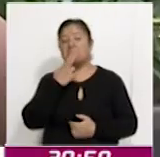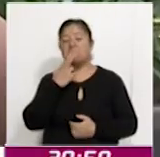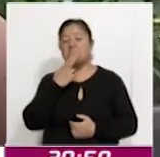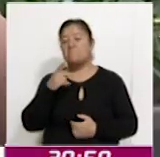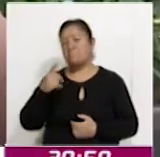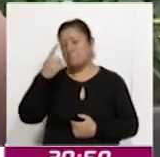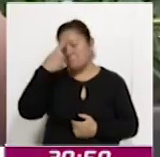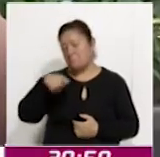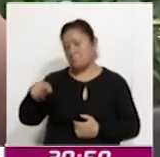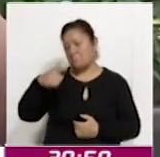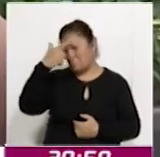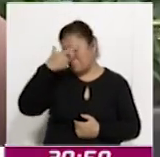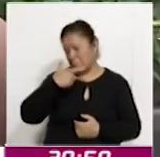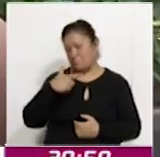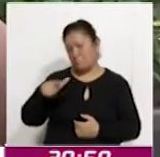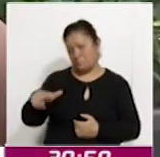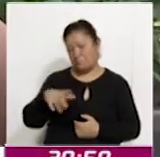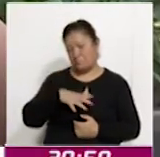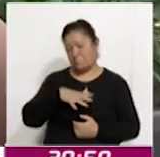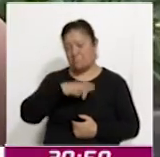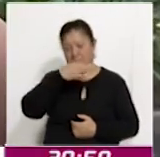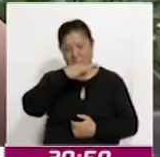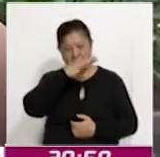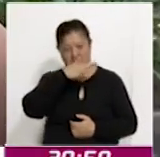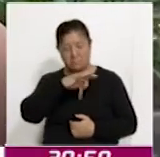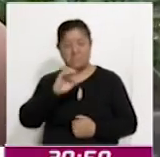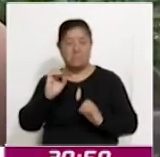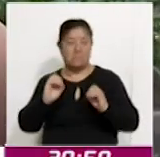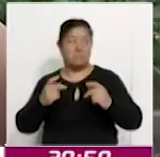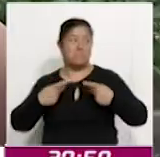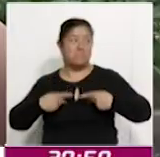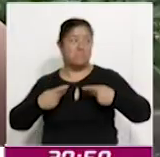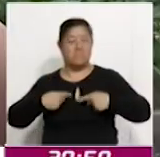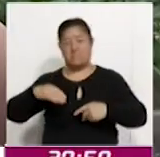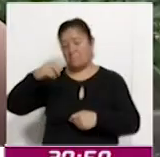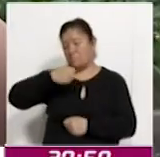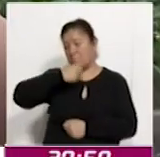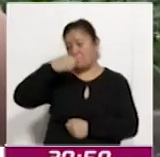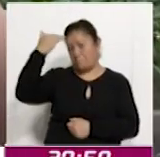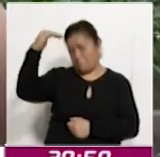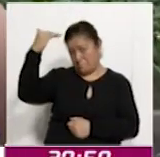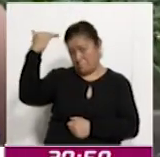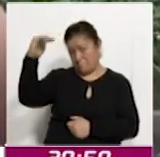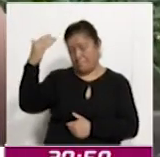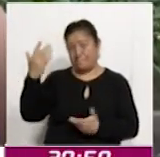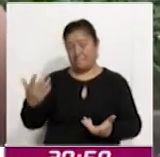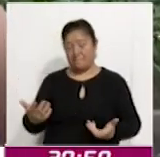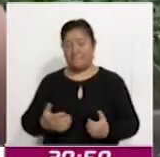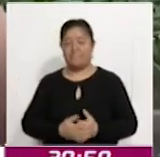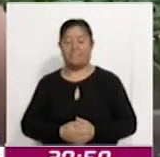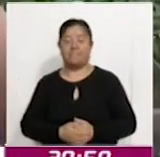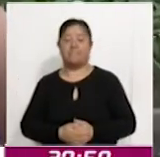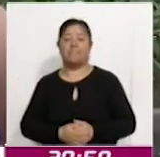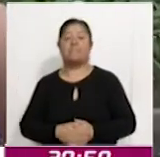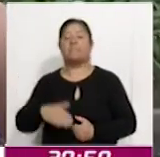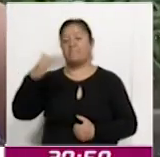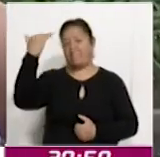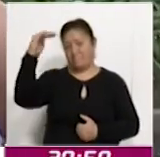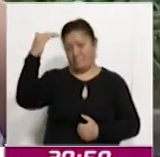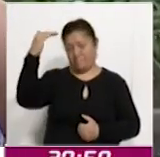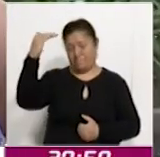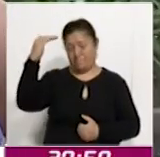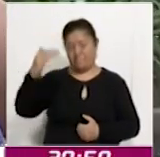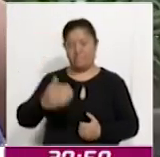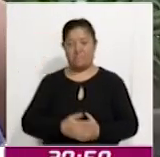noche, modelos que se utilizan para personas adultas, para personas de la tercera edad